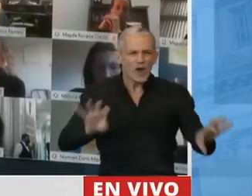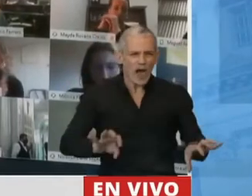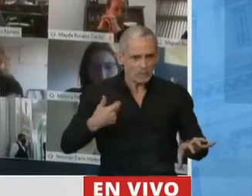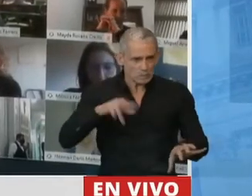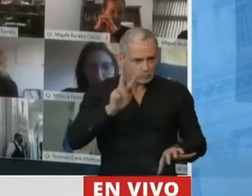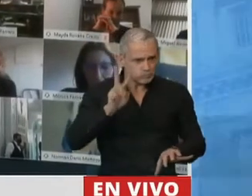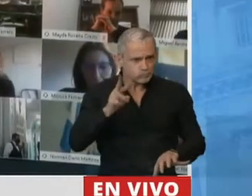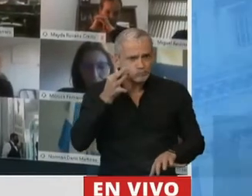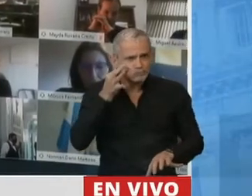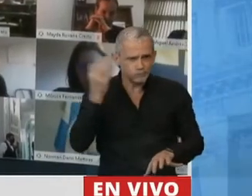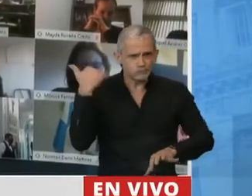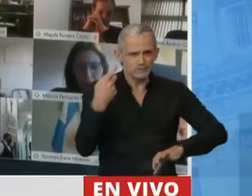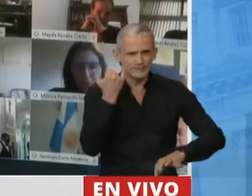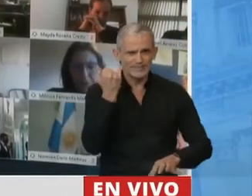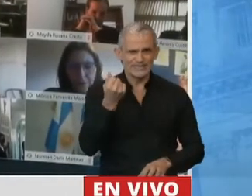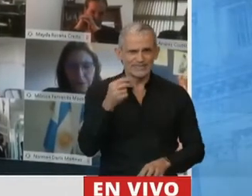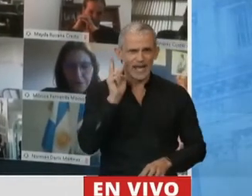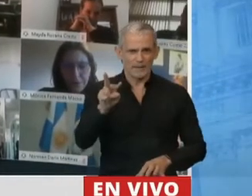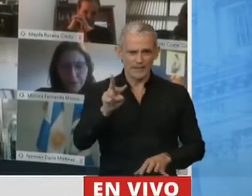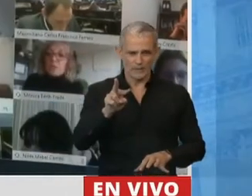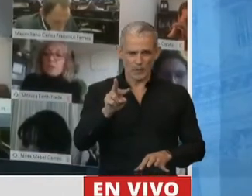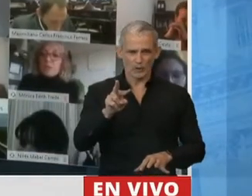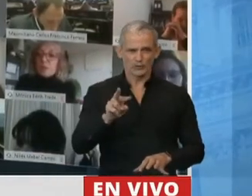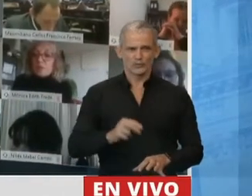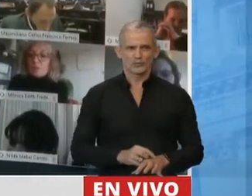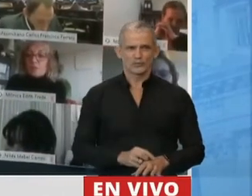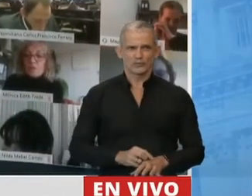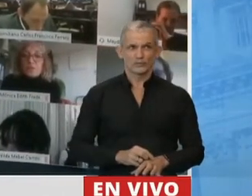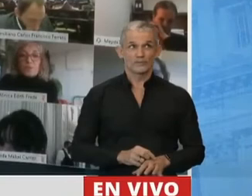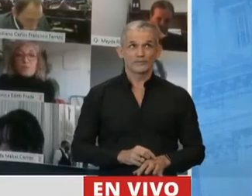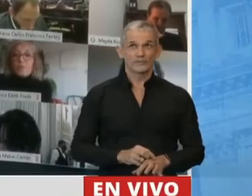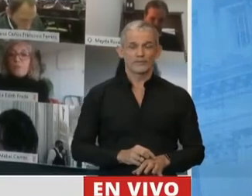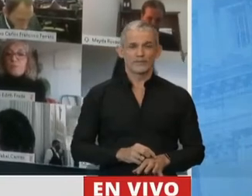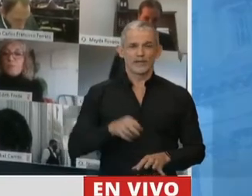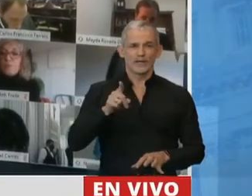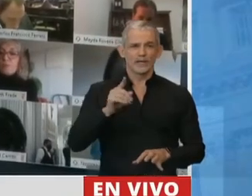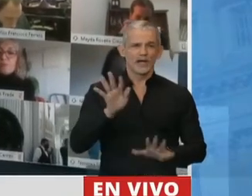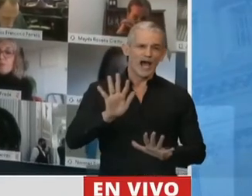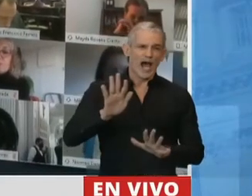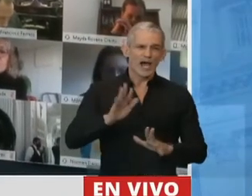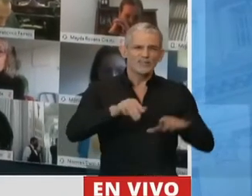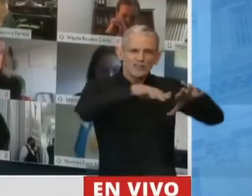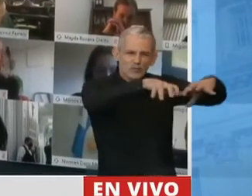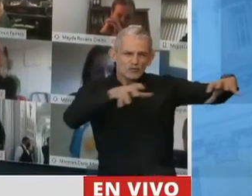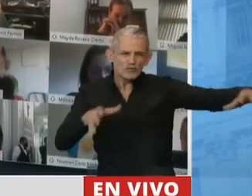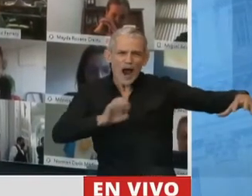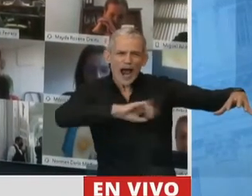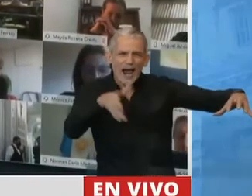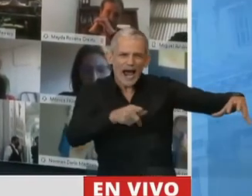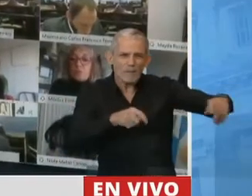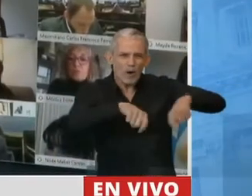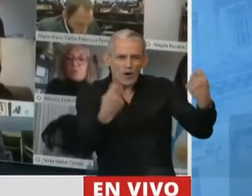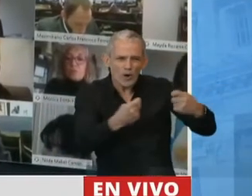visto recientemente, no sirve de nada que rompan silobolsas. Sirve que